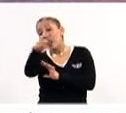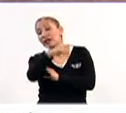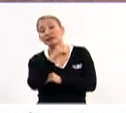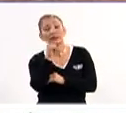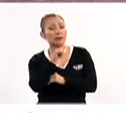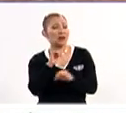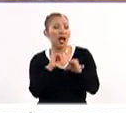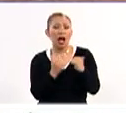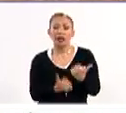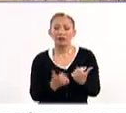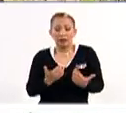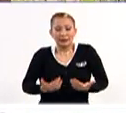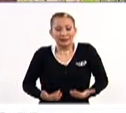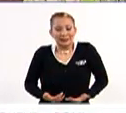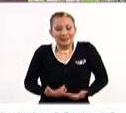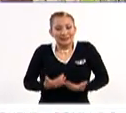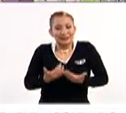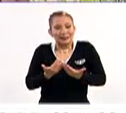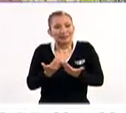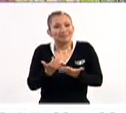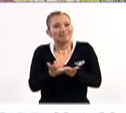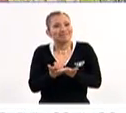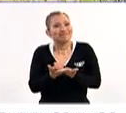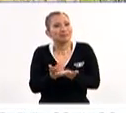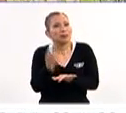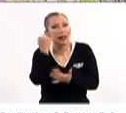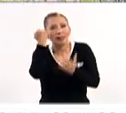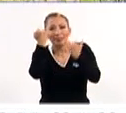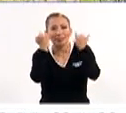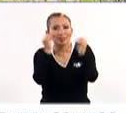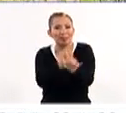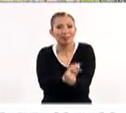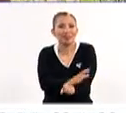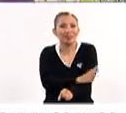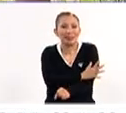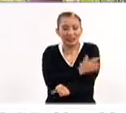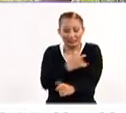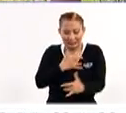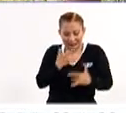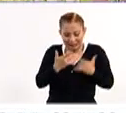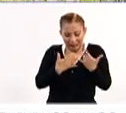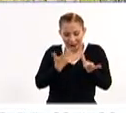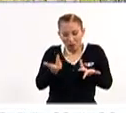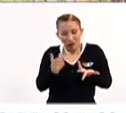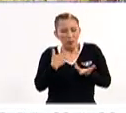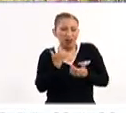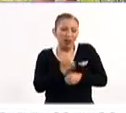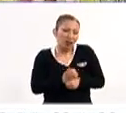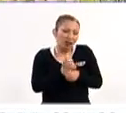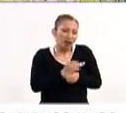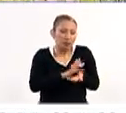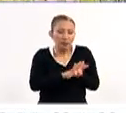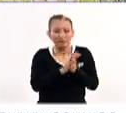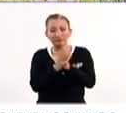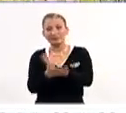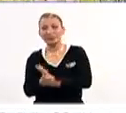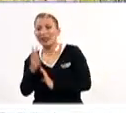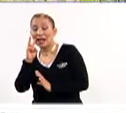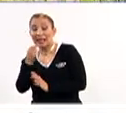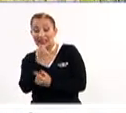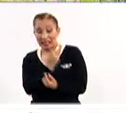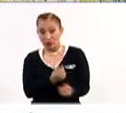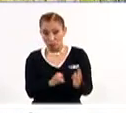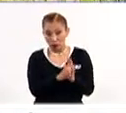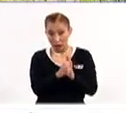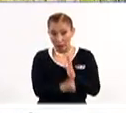es una forma de crear una emoción en ti que te saque de un poco de la realidad. Todos estos niños, por ejemplo,